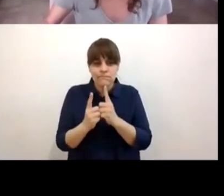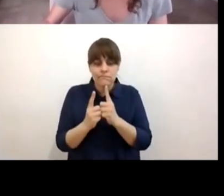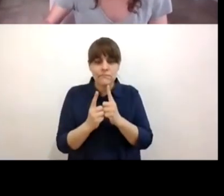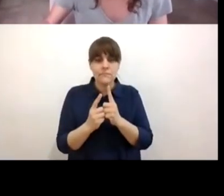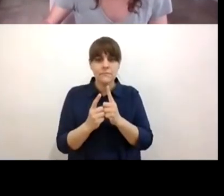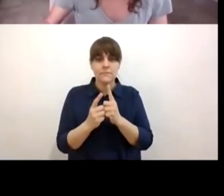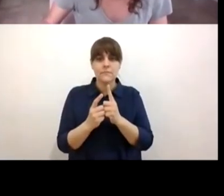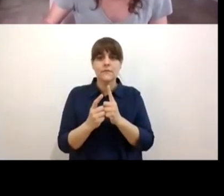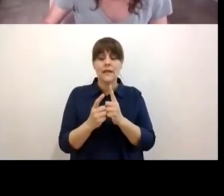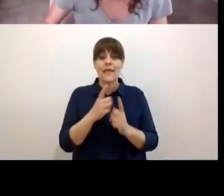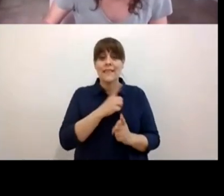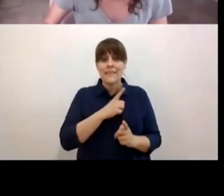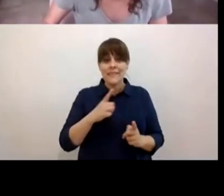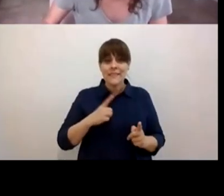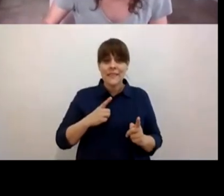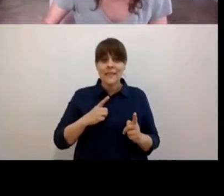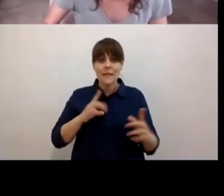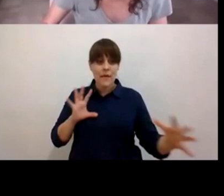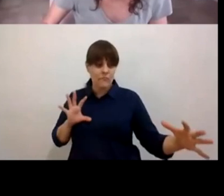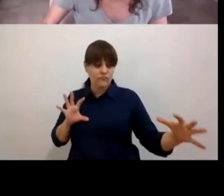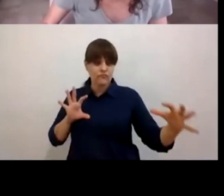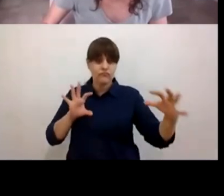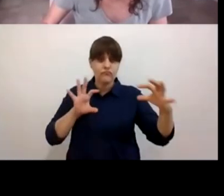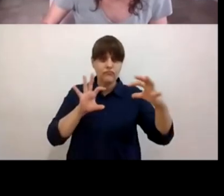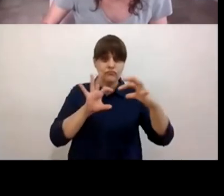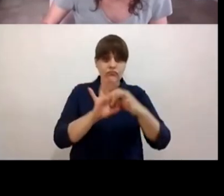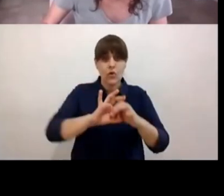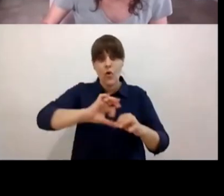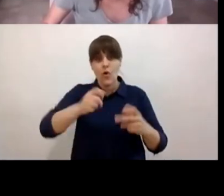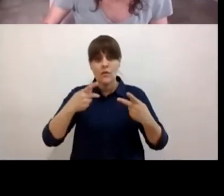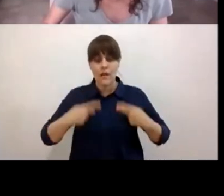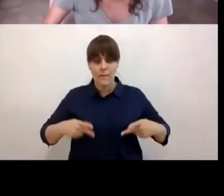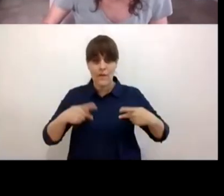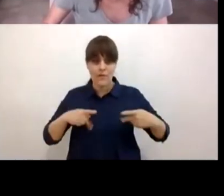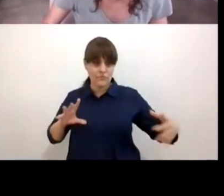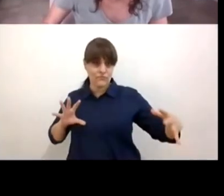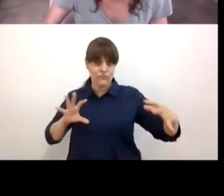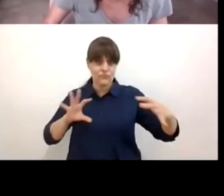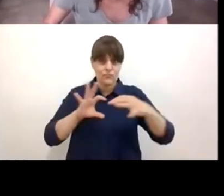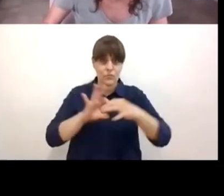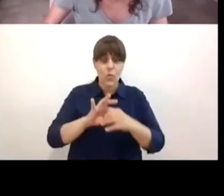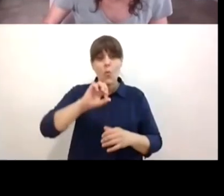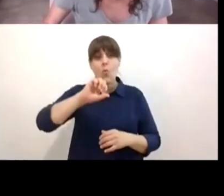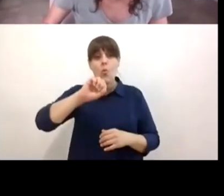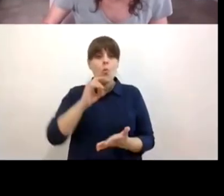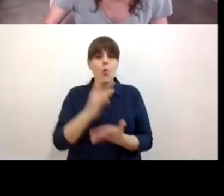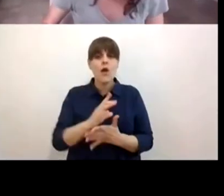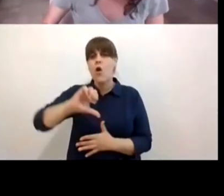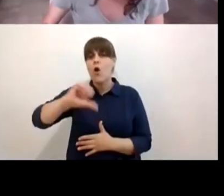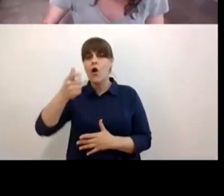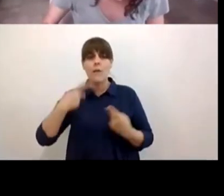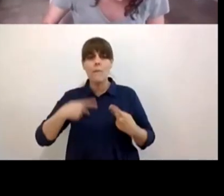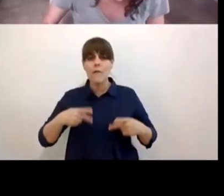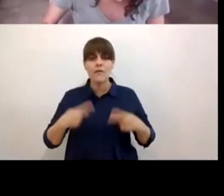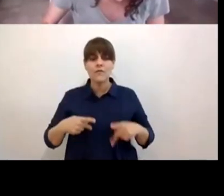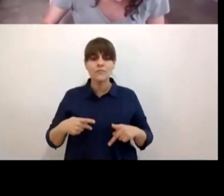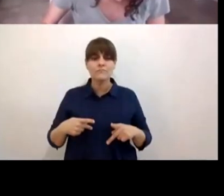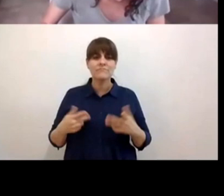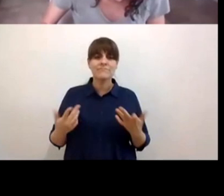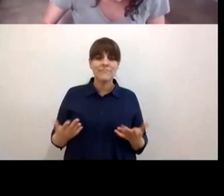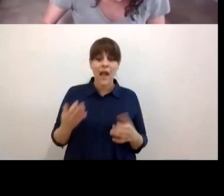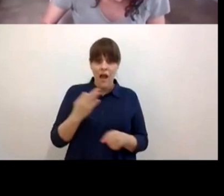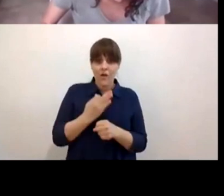y establecer un vínculo con el otro no nada más con la otra persona porque ahorita en este